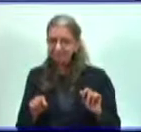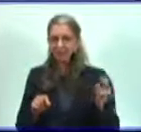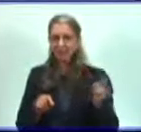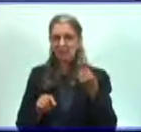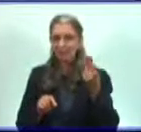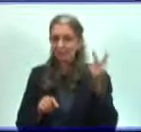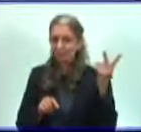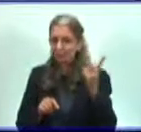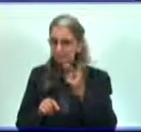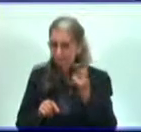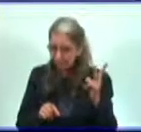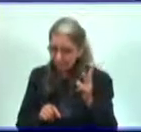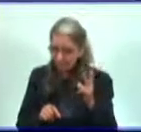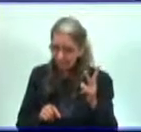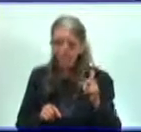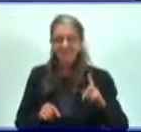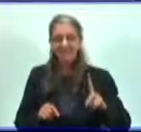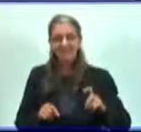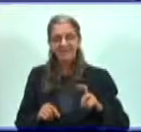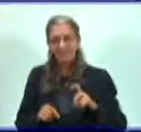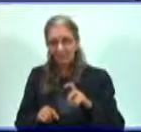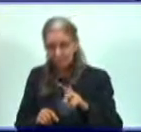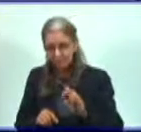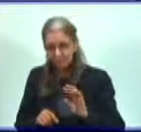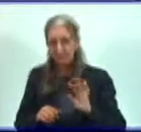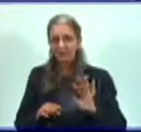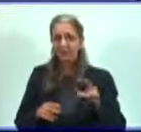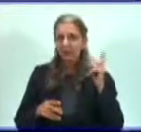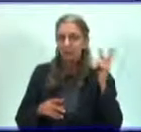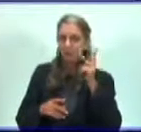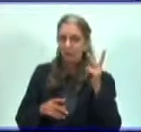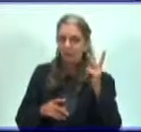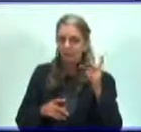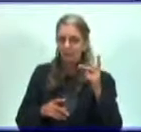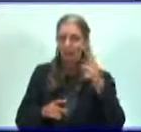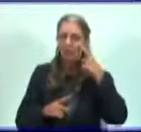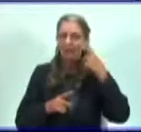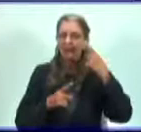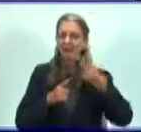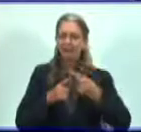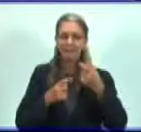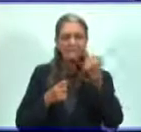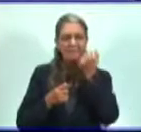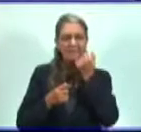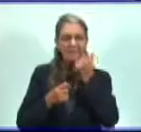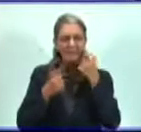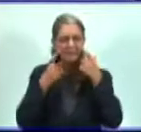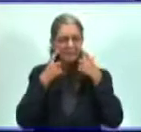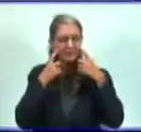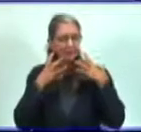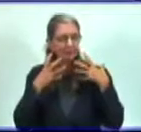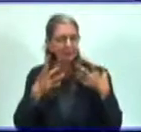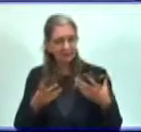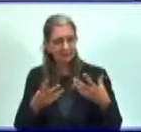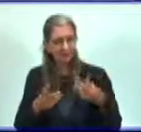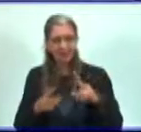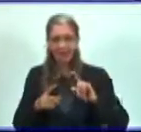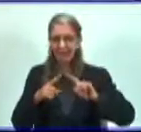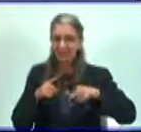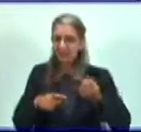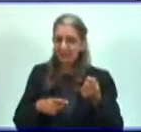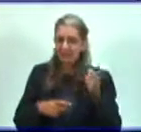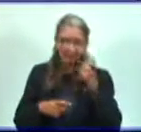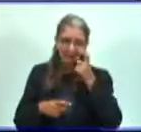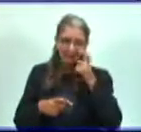que es la unidad de los virus, tienen dos objetivos esenciales que una vez que tú concluyas